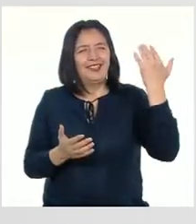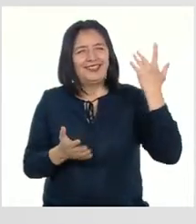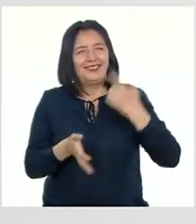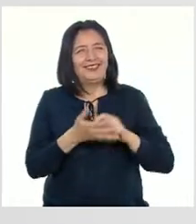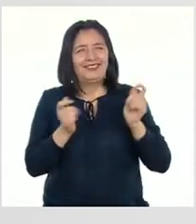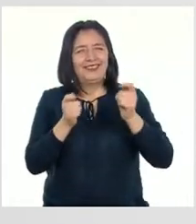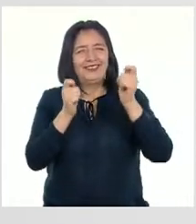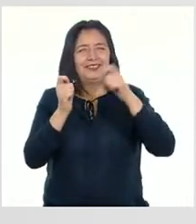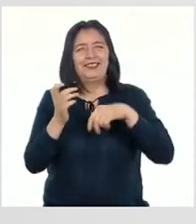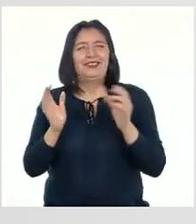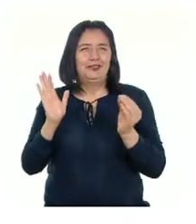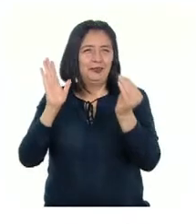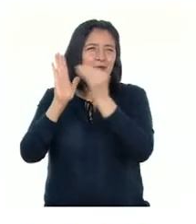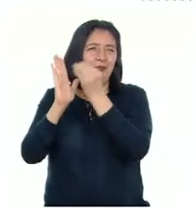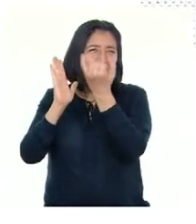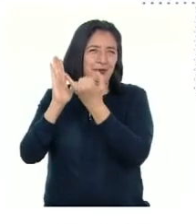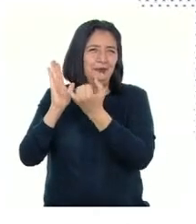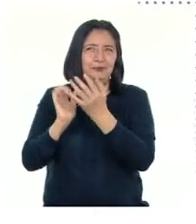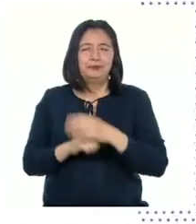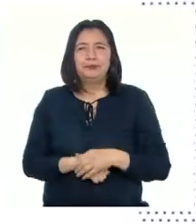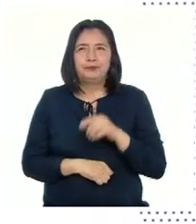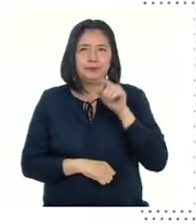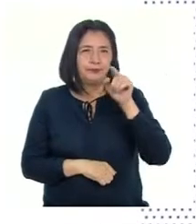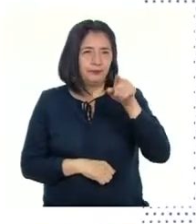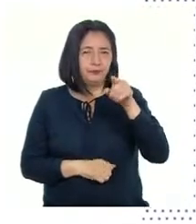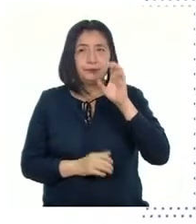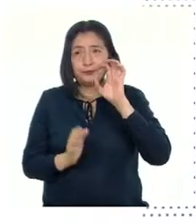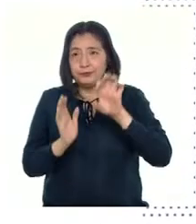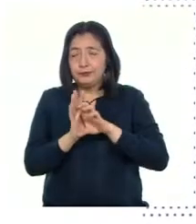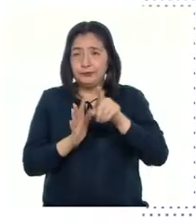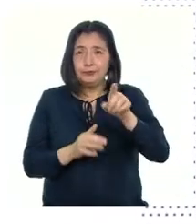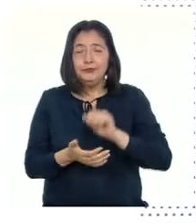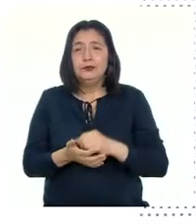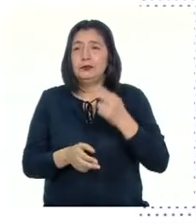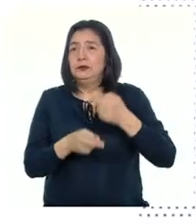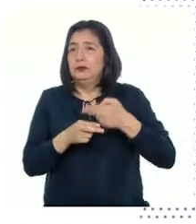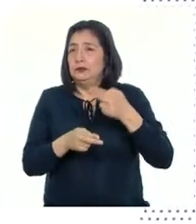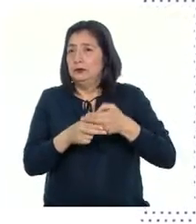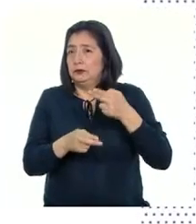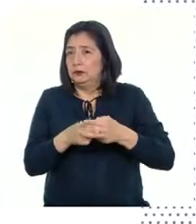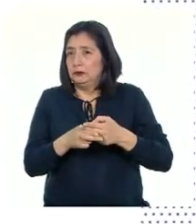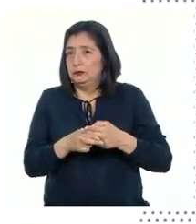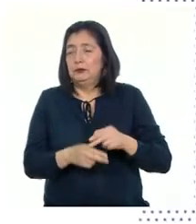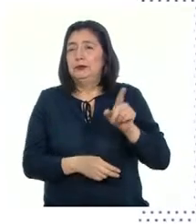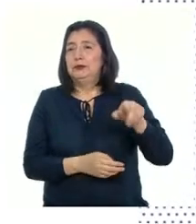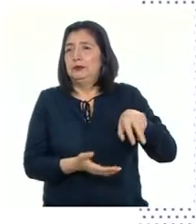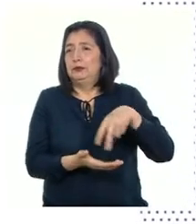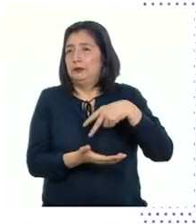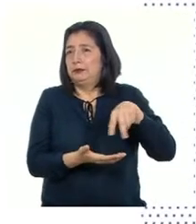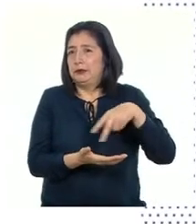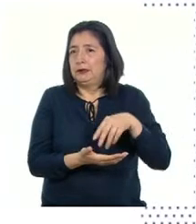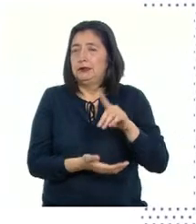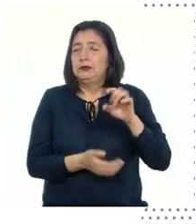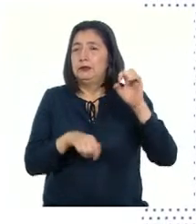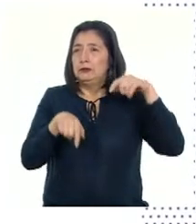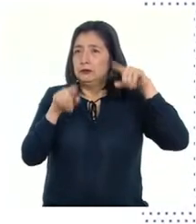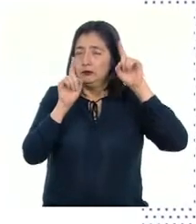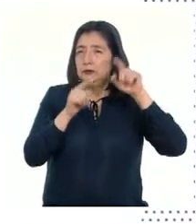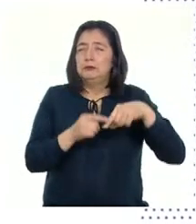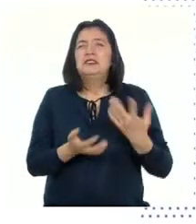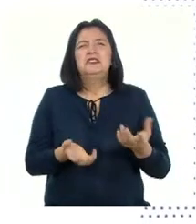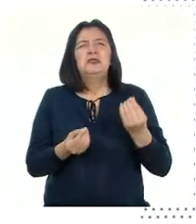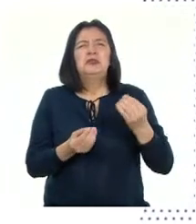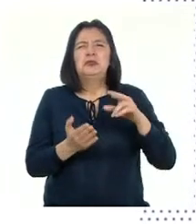durante los carnavales Esta obra, por ejemplo, se llama El son de los diablos Y fue pintada